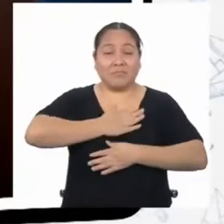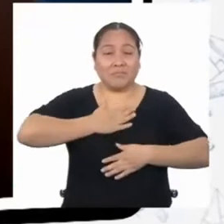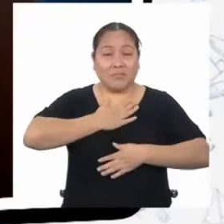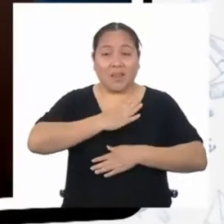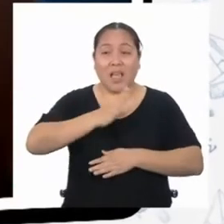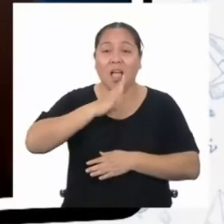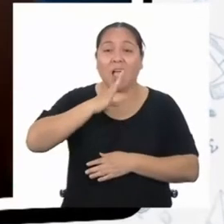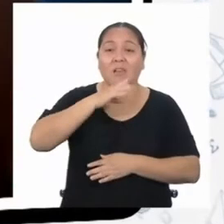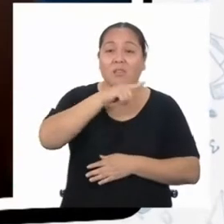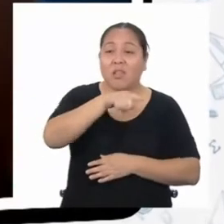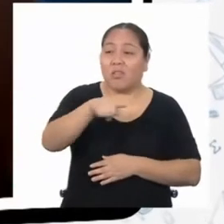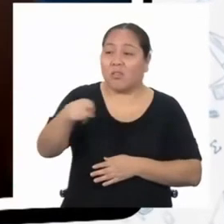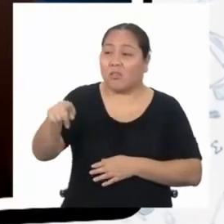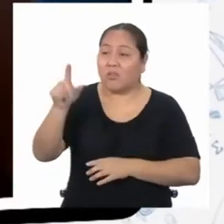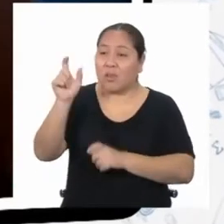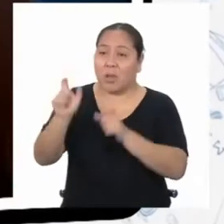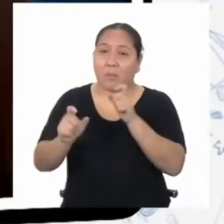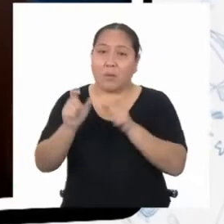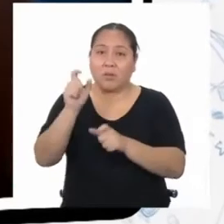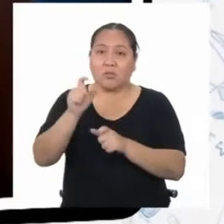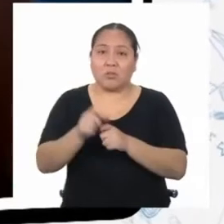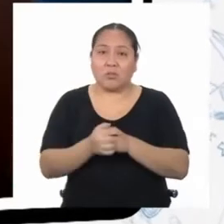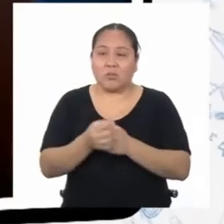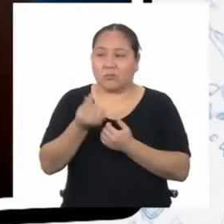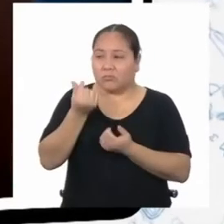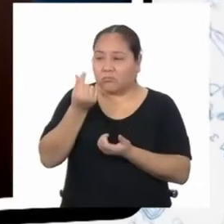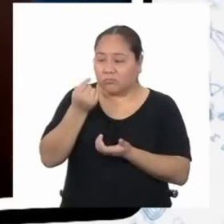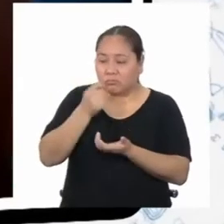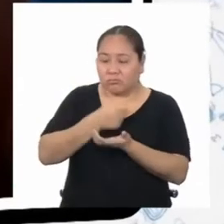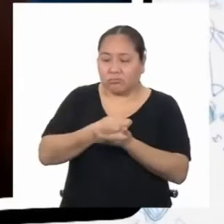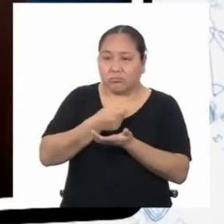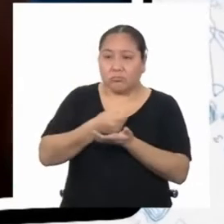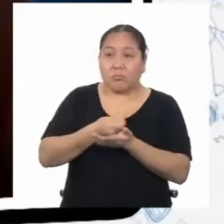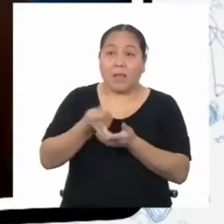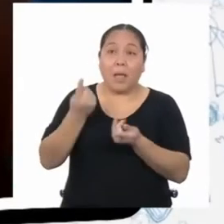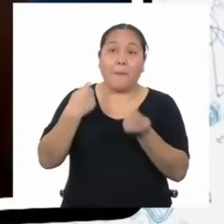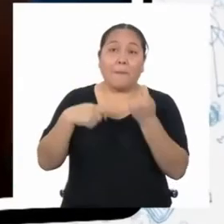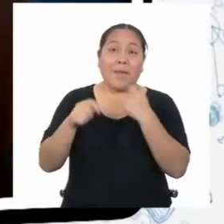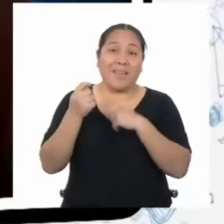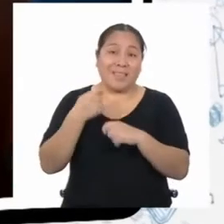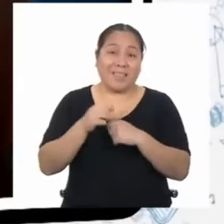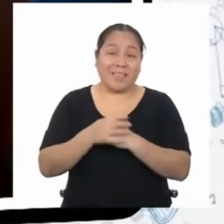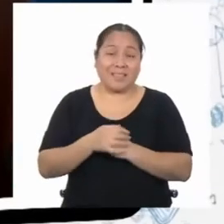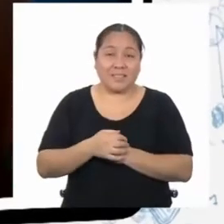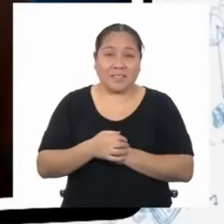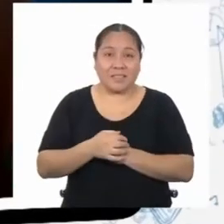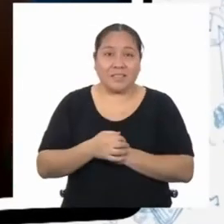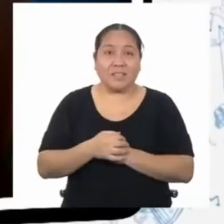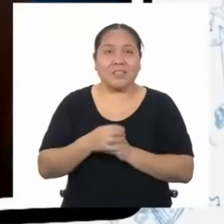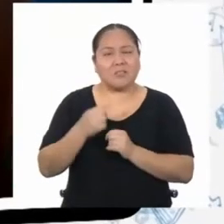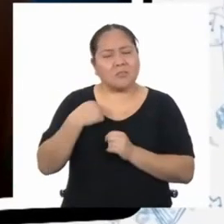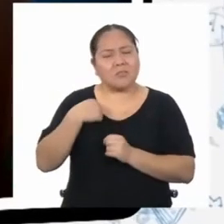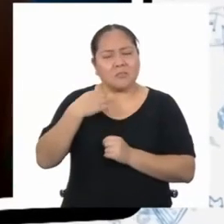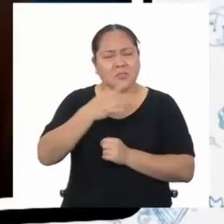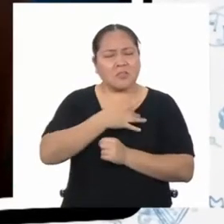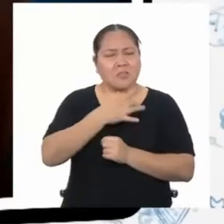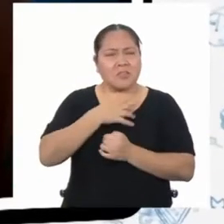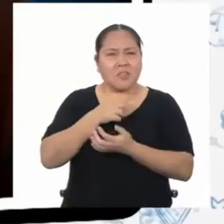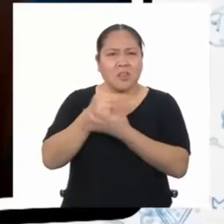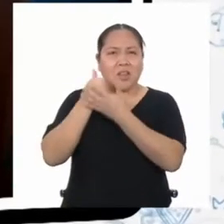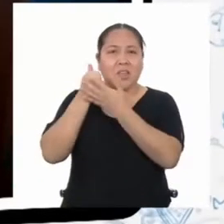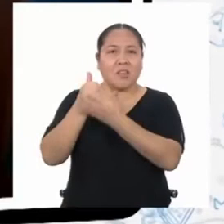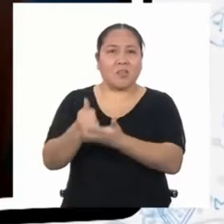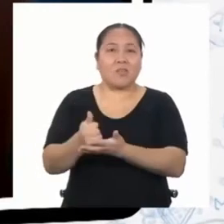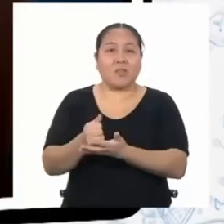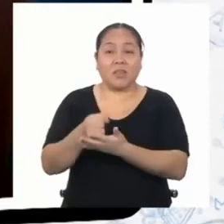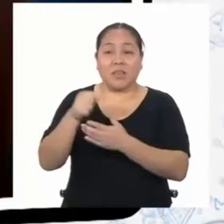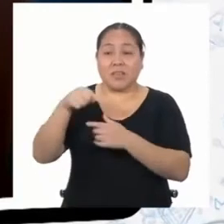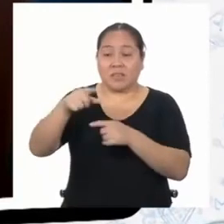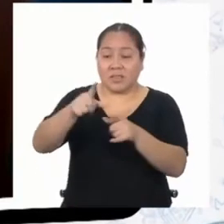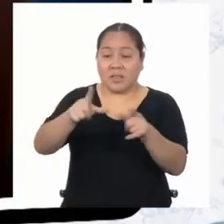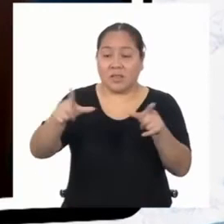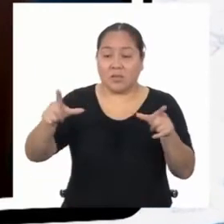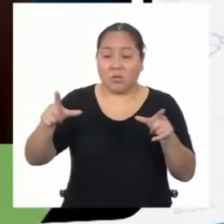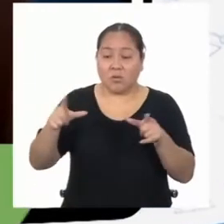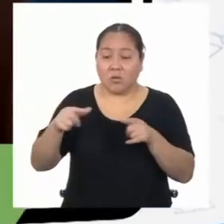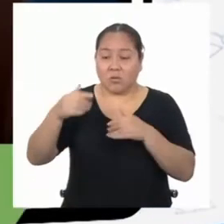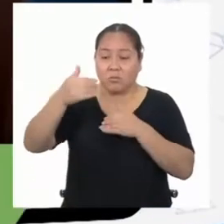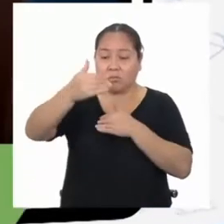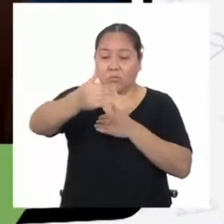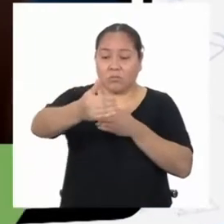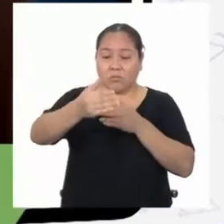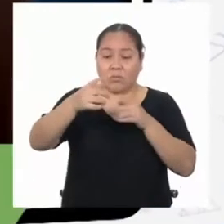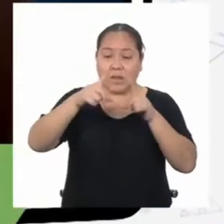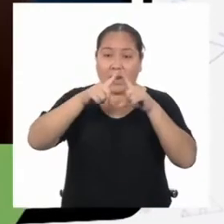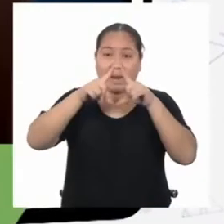hablando con la gente, sacando las cuentas de las ventas. Además, siento que la ayudo mucho. El puesto tiene forma